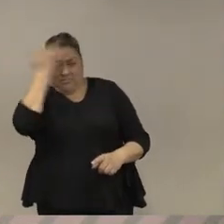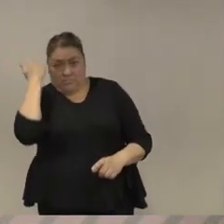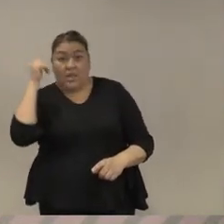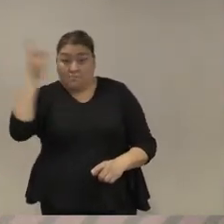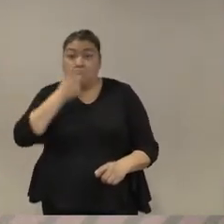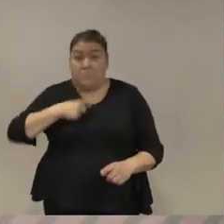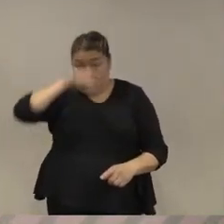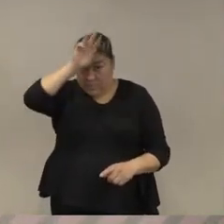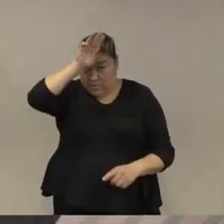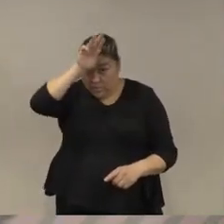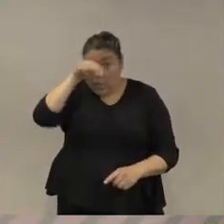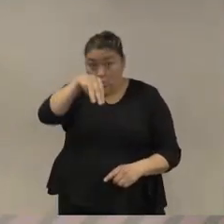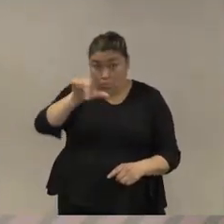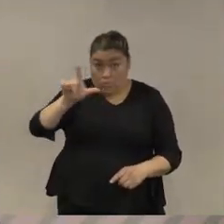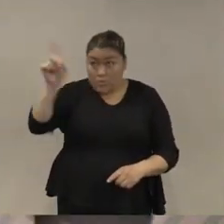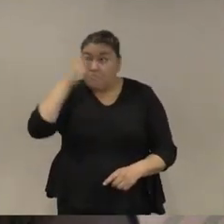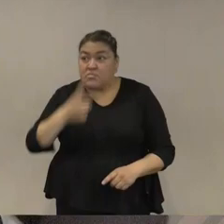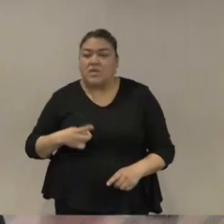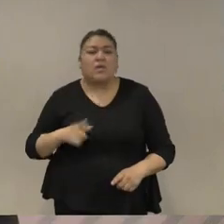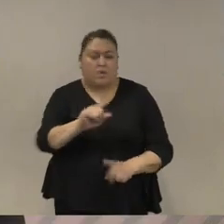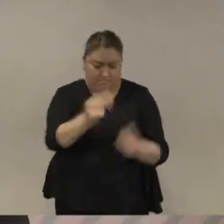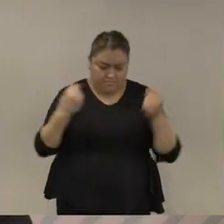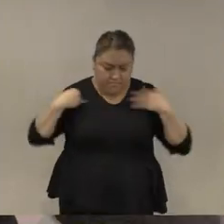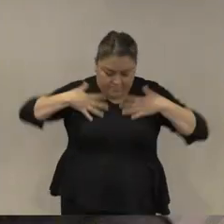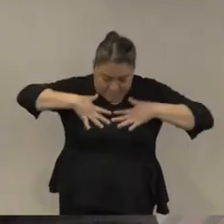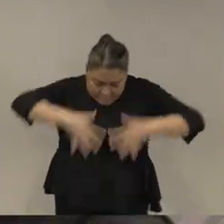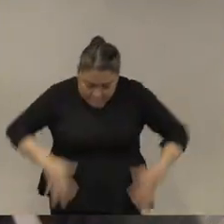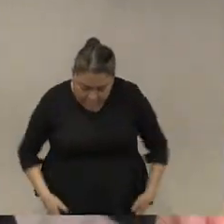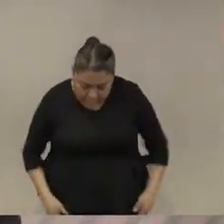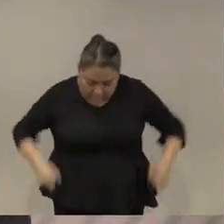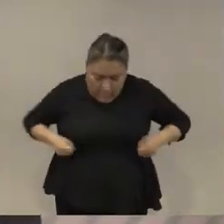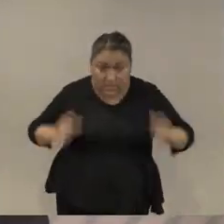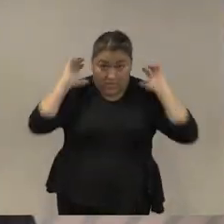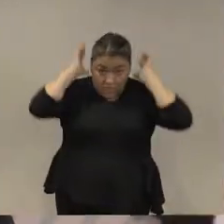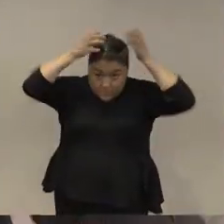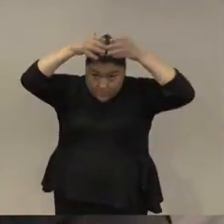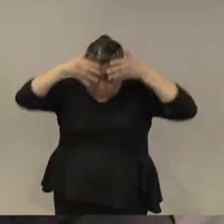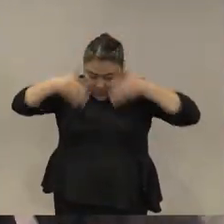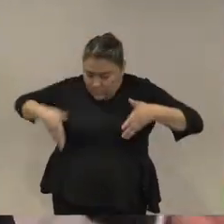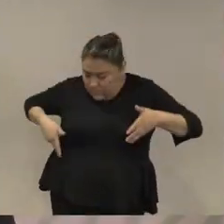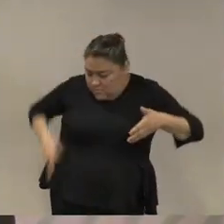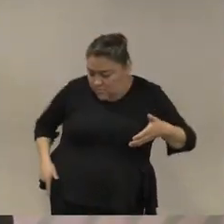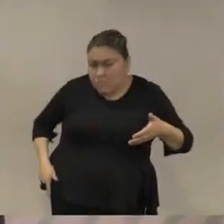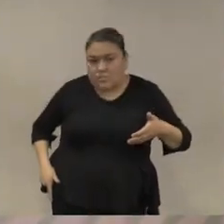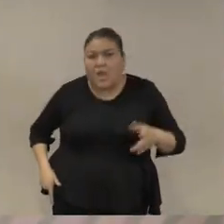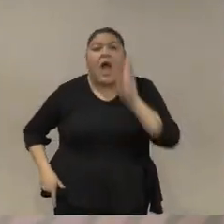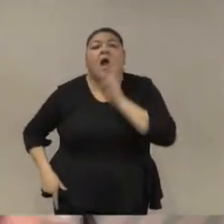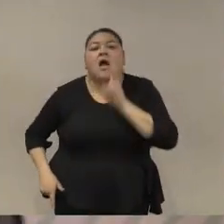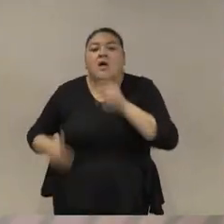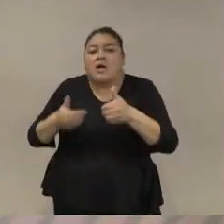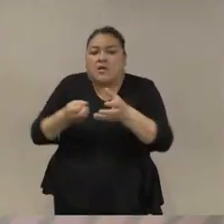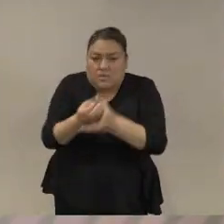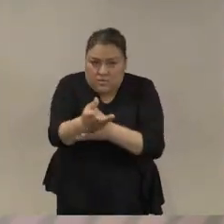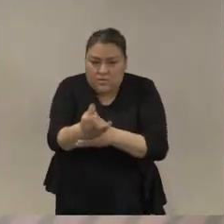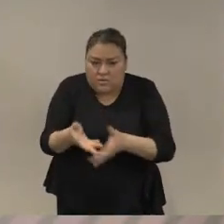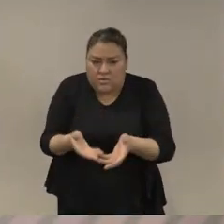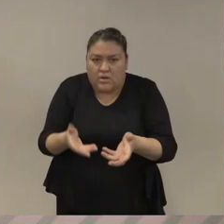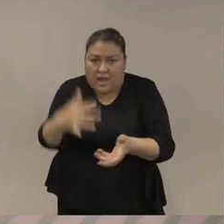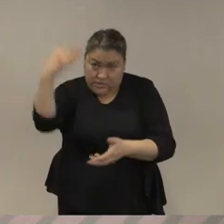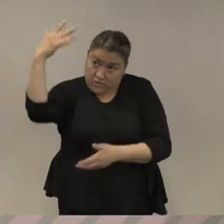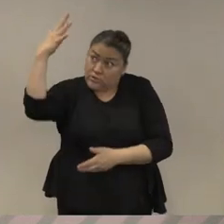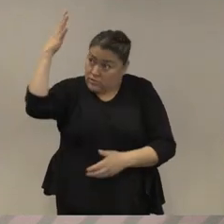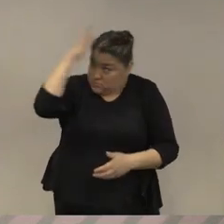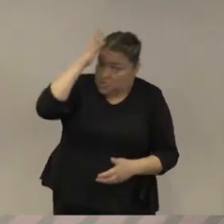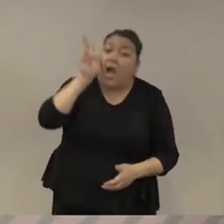en Nuevo León nos dijeron pónganse el uniforme pónganse el casco carguen el arma y salgan ocho horas al sol